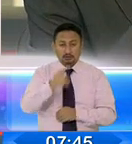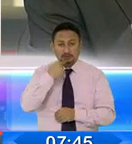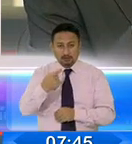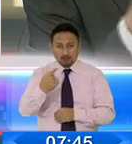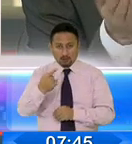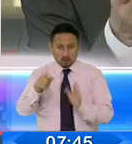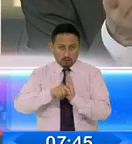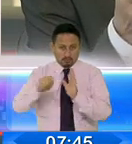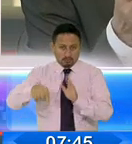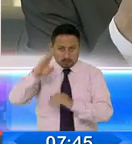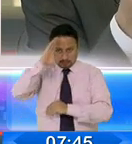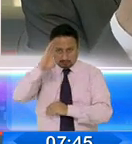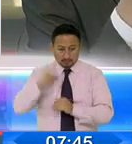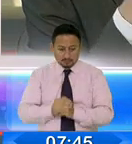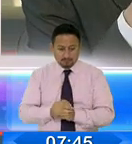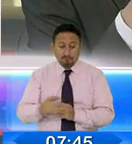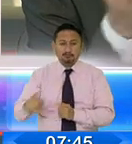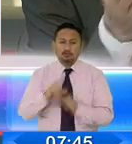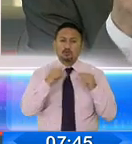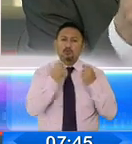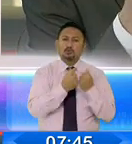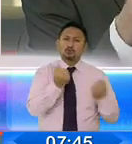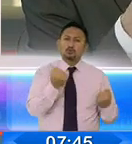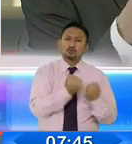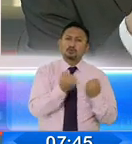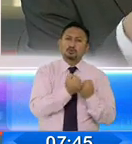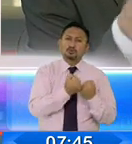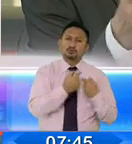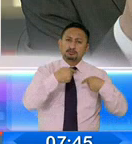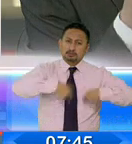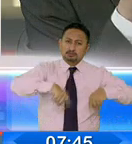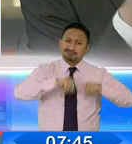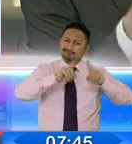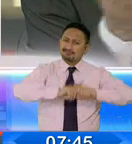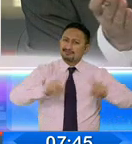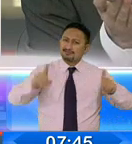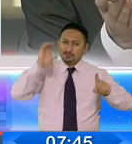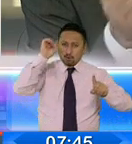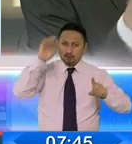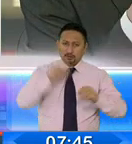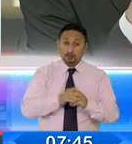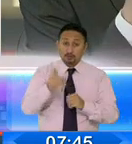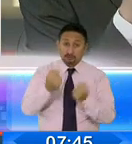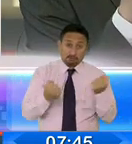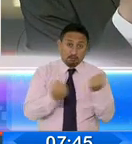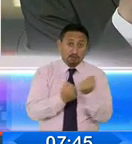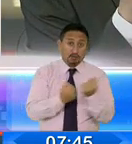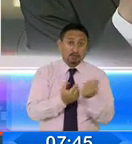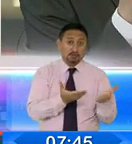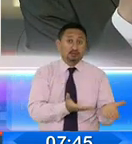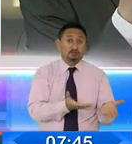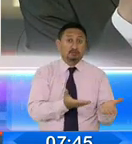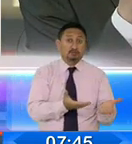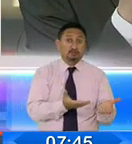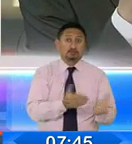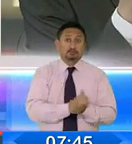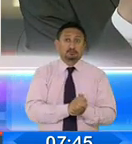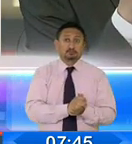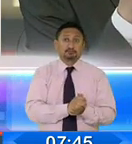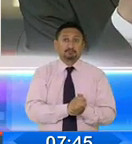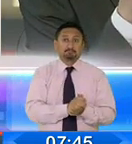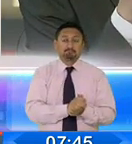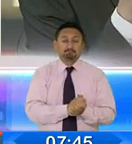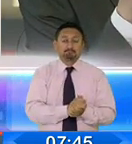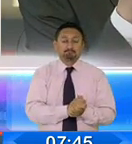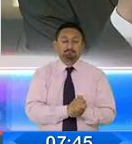pacífica, pero en cambio sus adeptos de movimientos indígenas están tomando otras posturas? ¿Usted les apoya a ellos? Es la indignación que